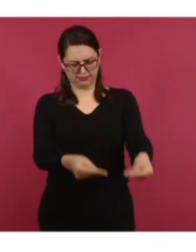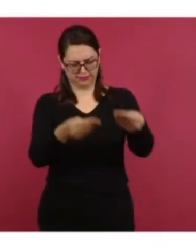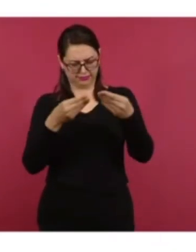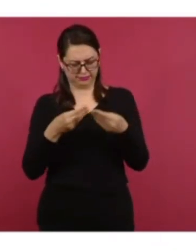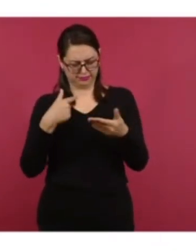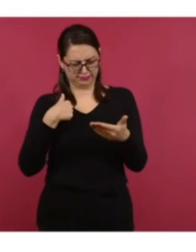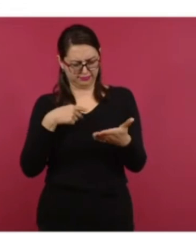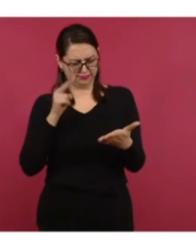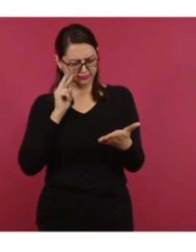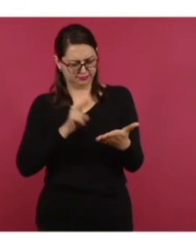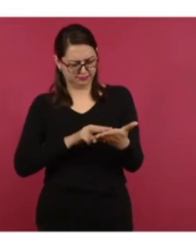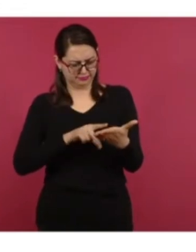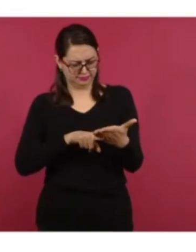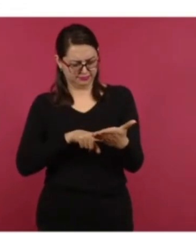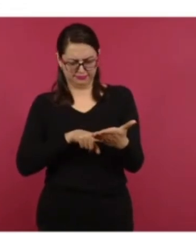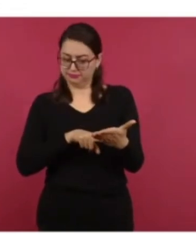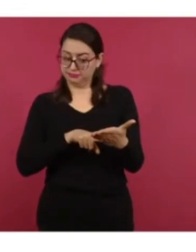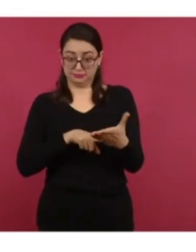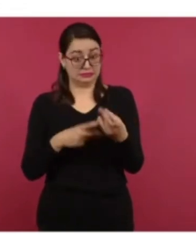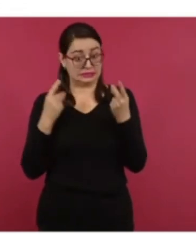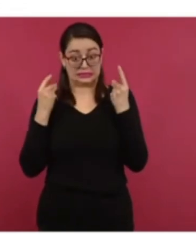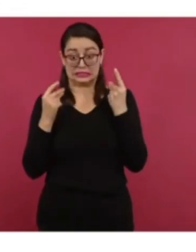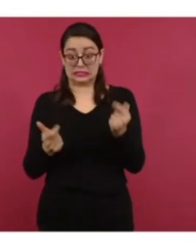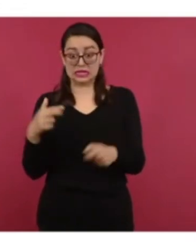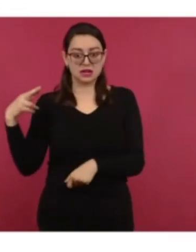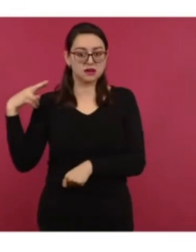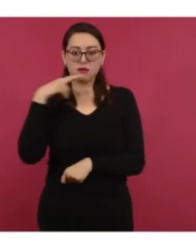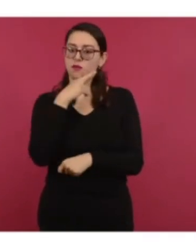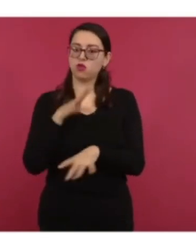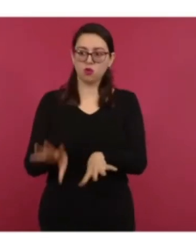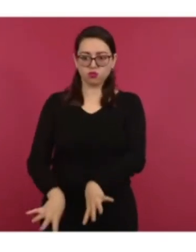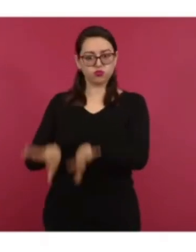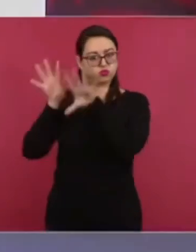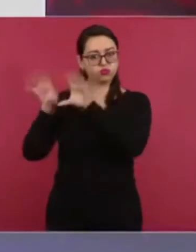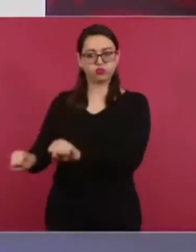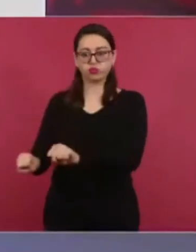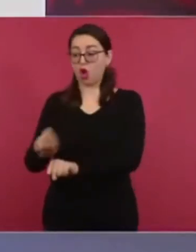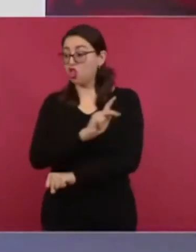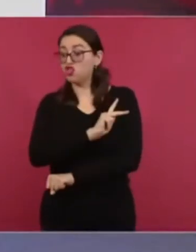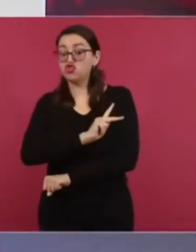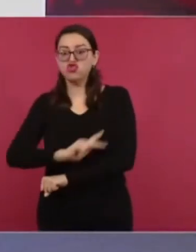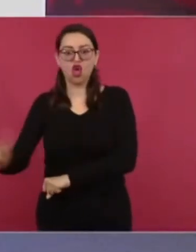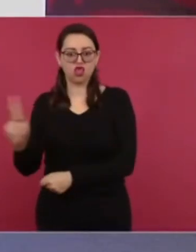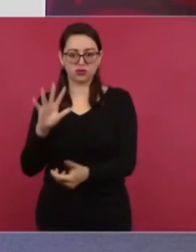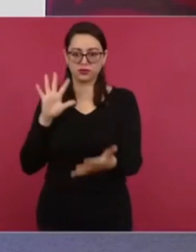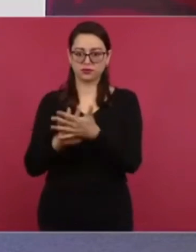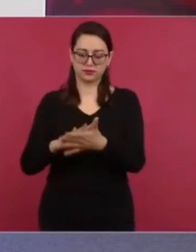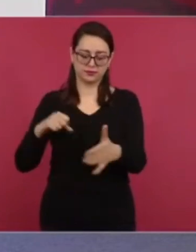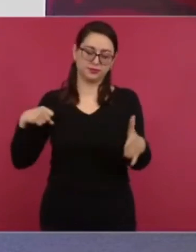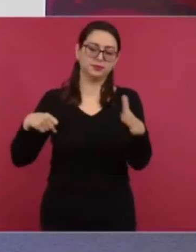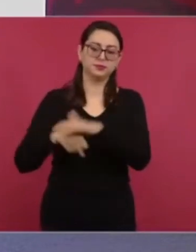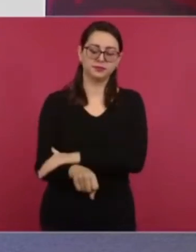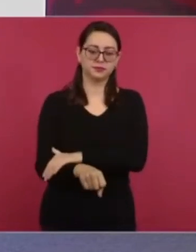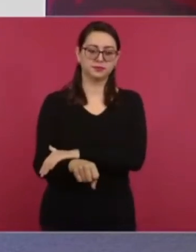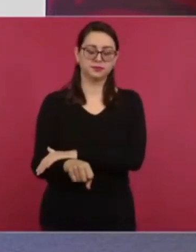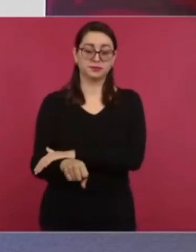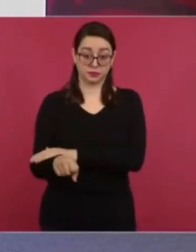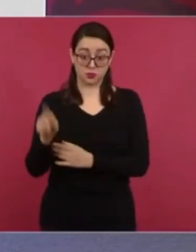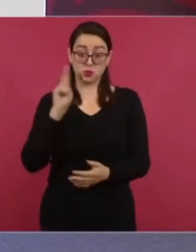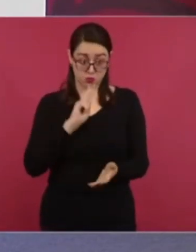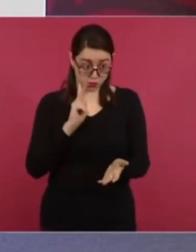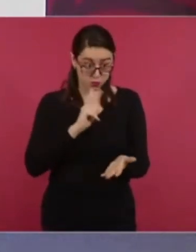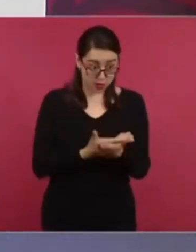y lo que hicimos fue, a ver, vámonos todos, si hay elementos, vámonos.